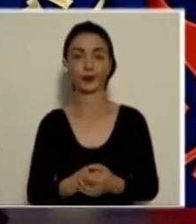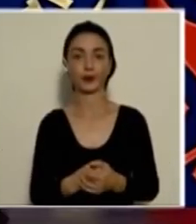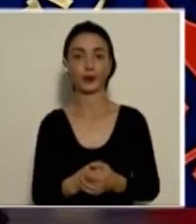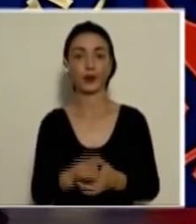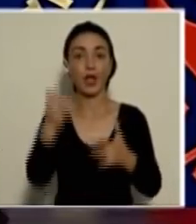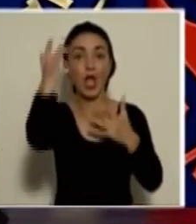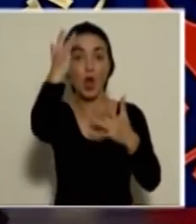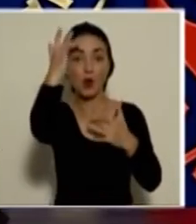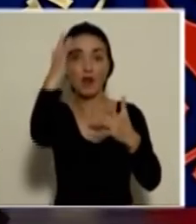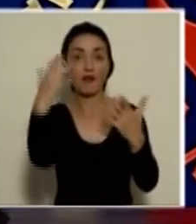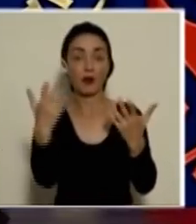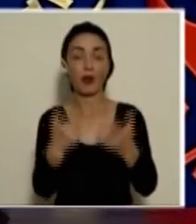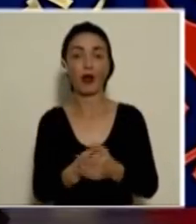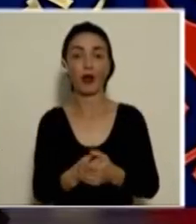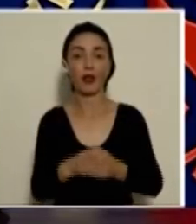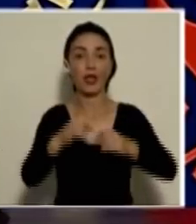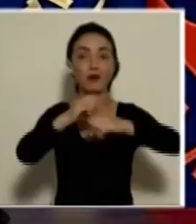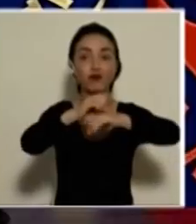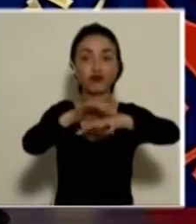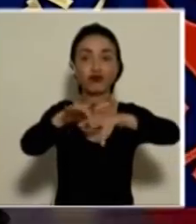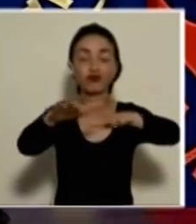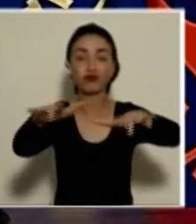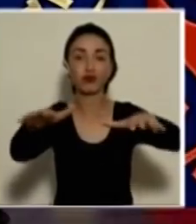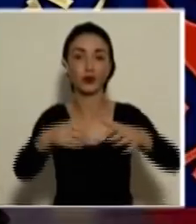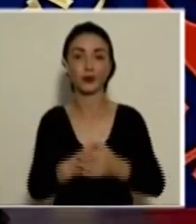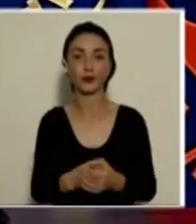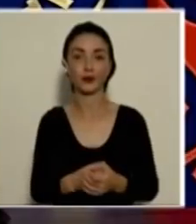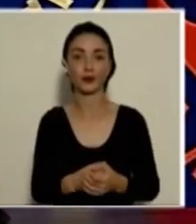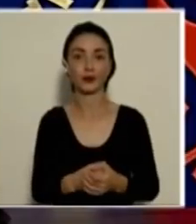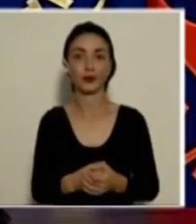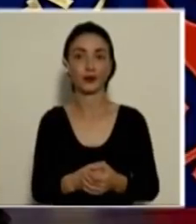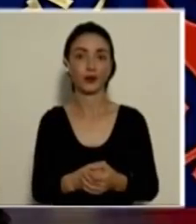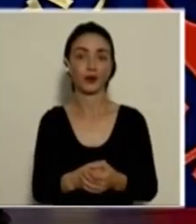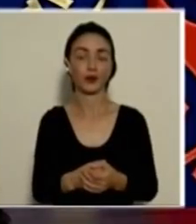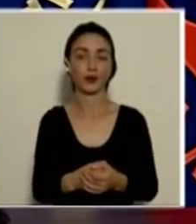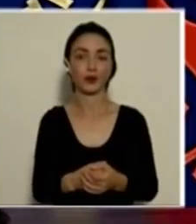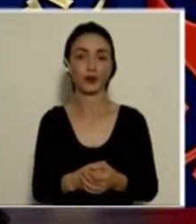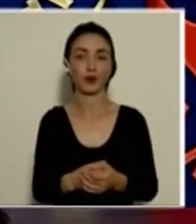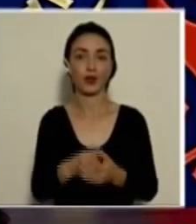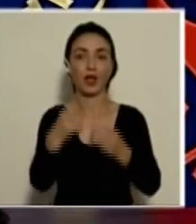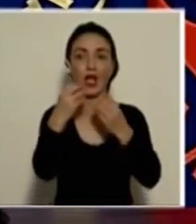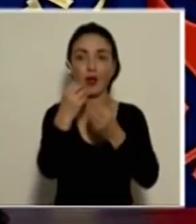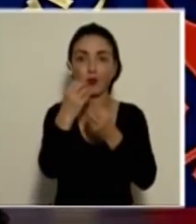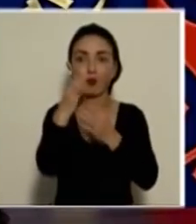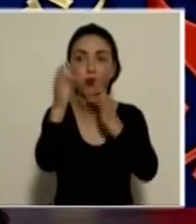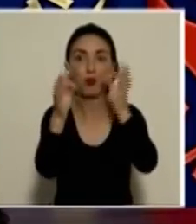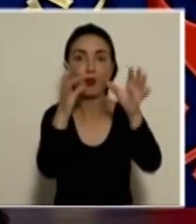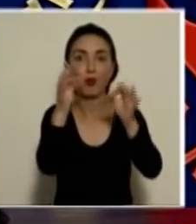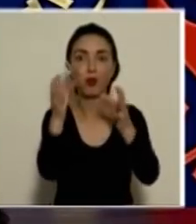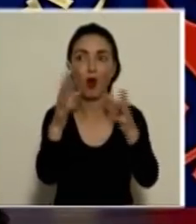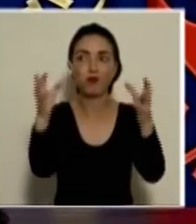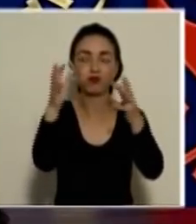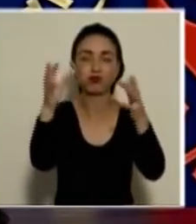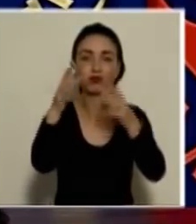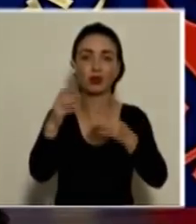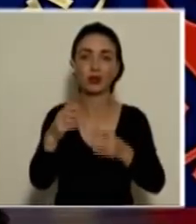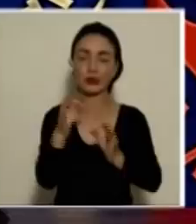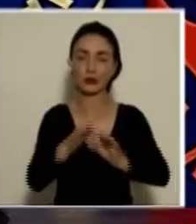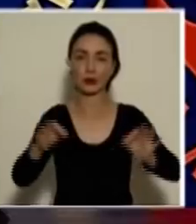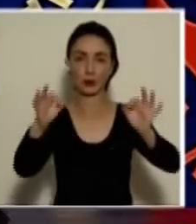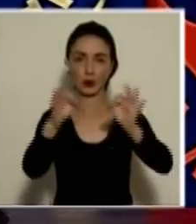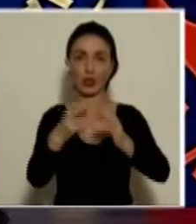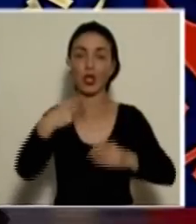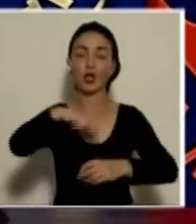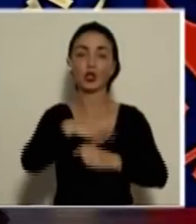se transmite mayoritariamente a través de gotas o a través del aire. Entonces eso es importante tenerlo en cuenta. Estamos